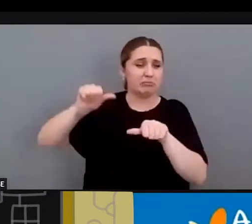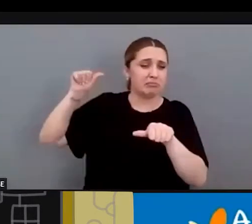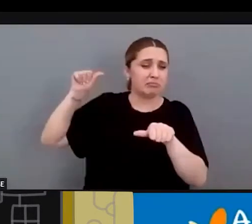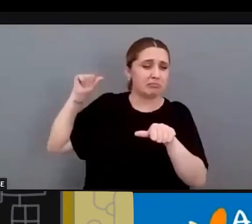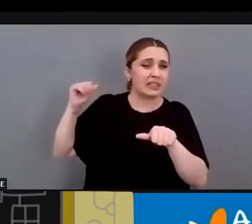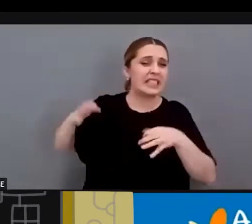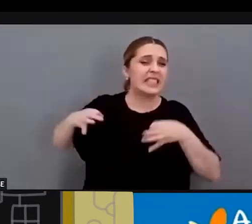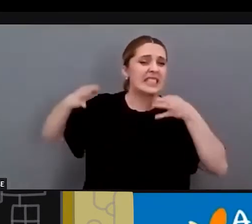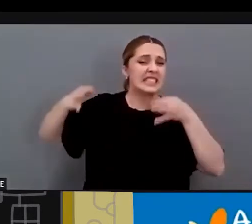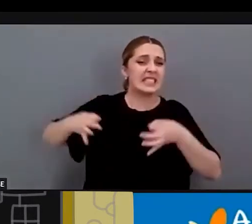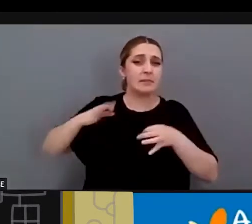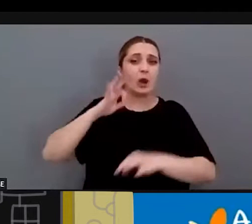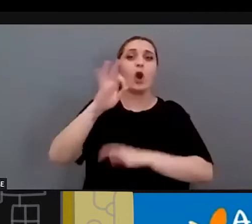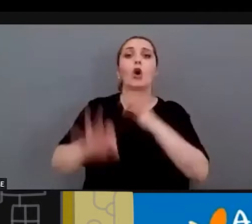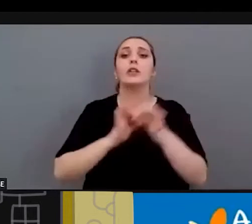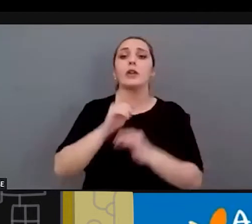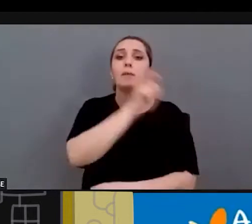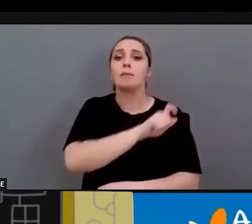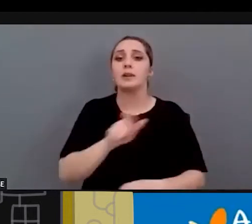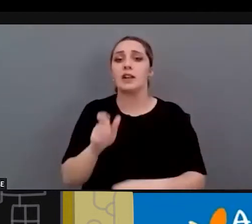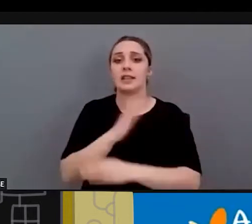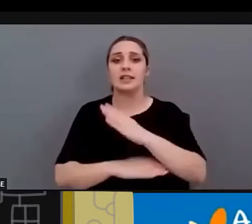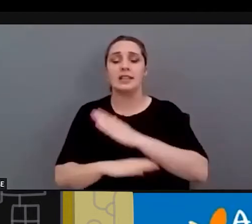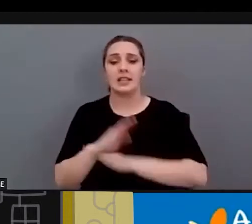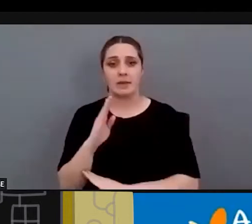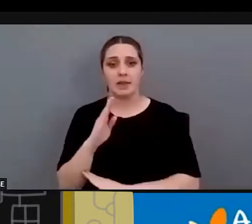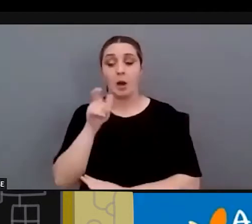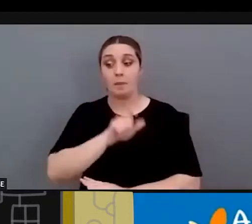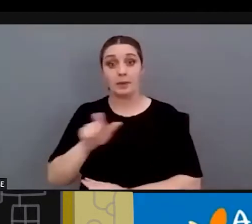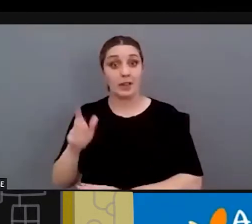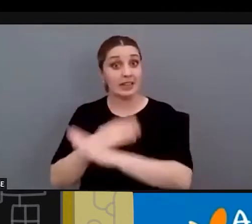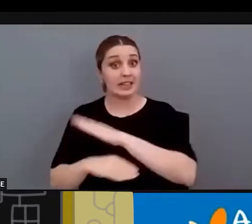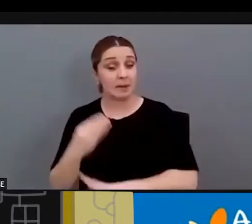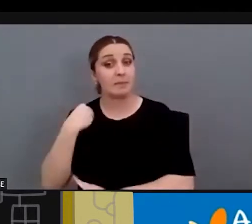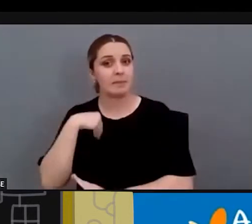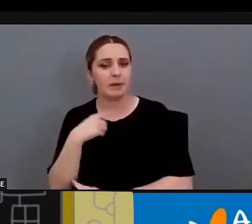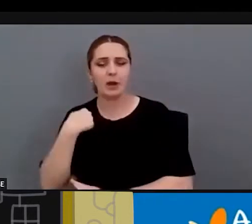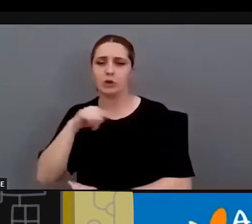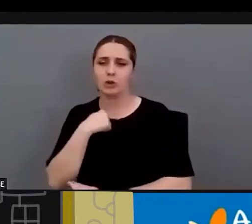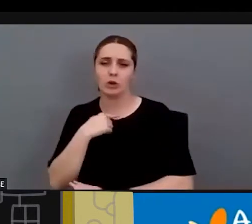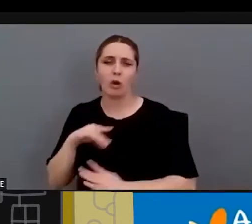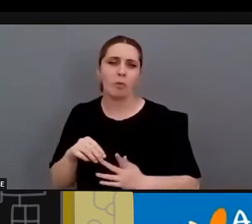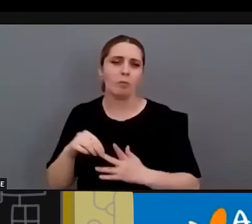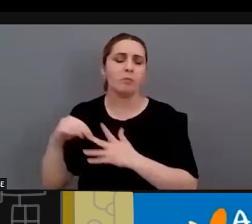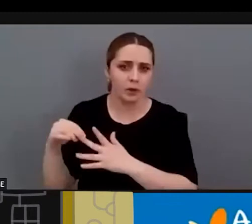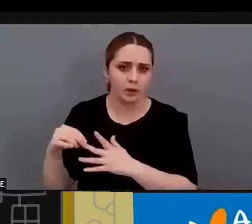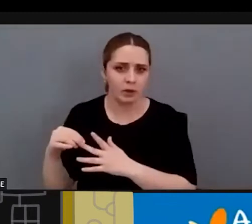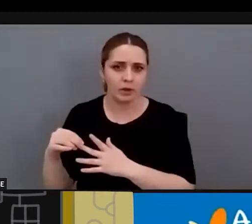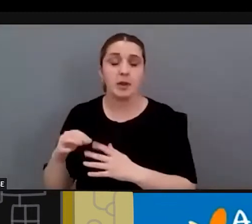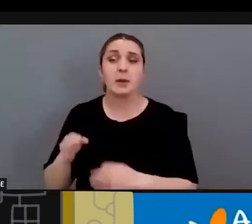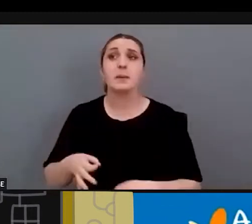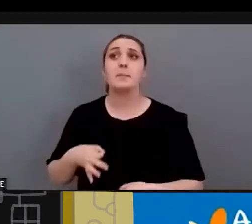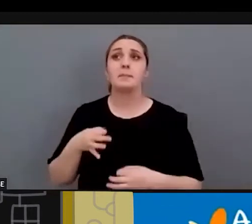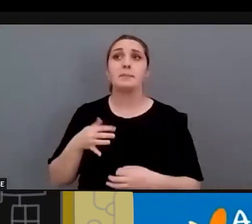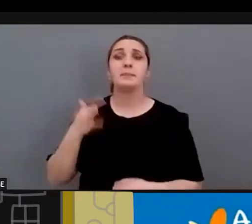las organizaciones de personas con discapacidad, las personas con discapacidad las que hemos tirado del carro y las que hemos hecho, hemos